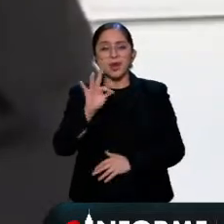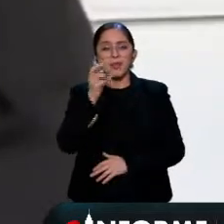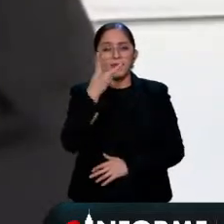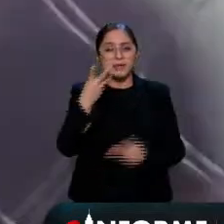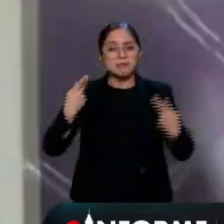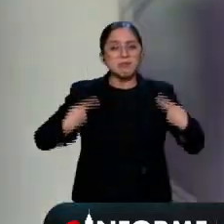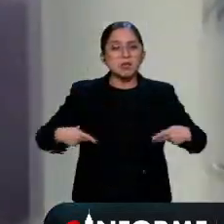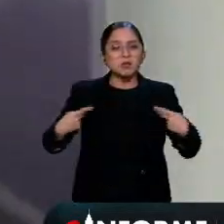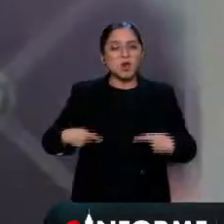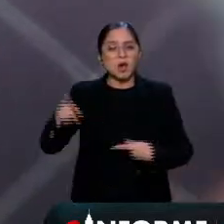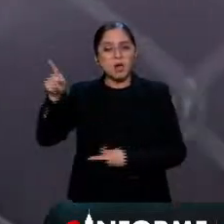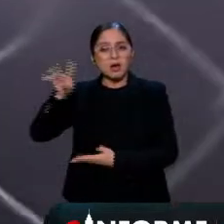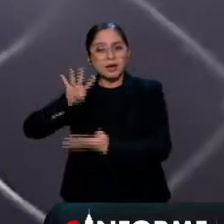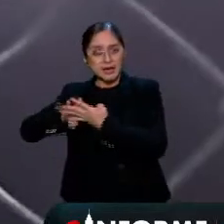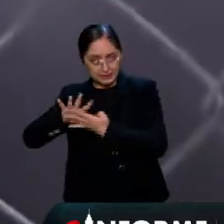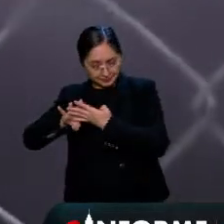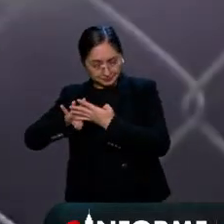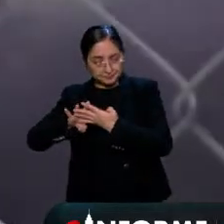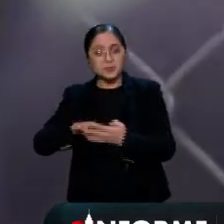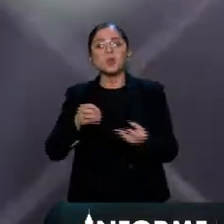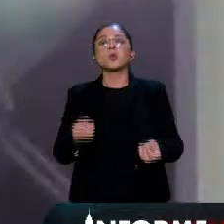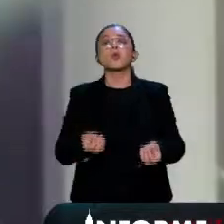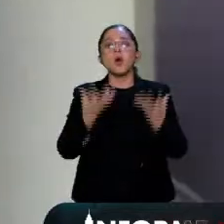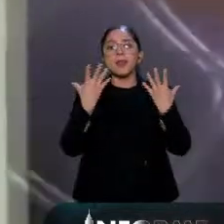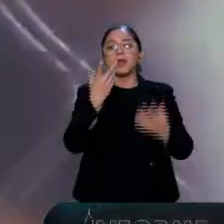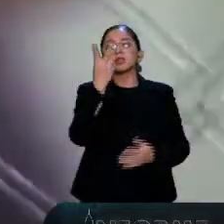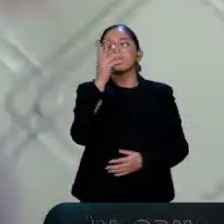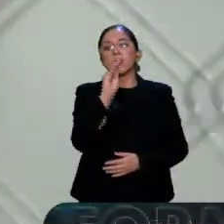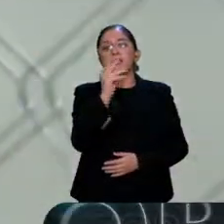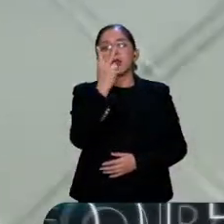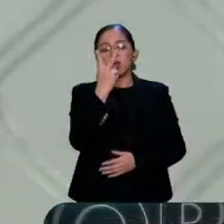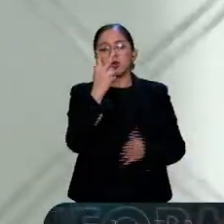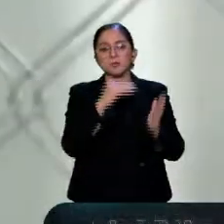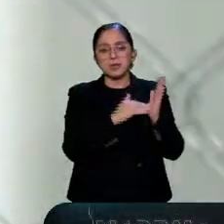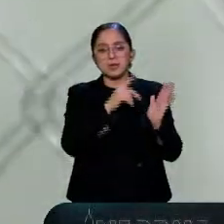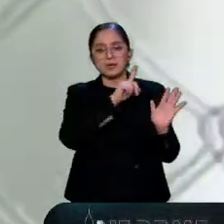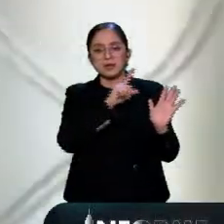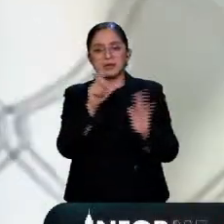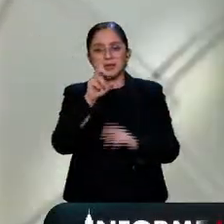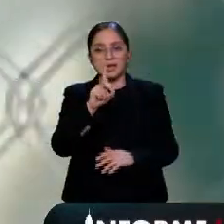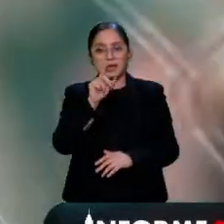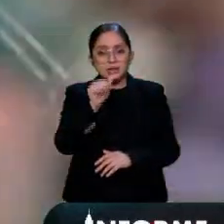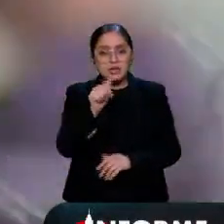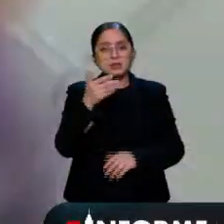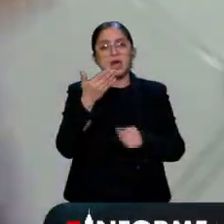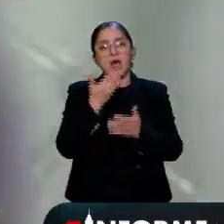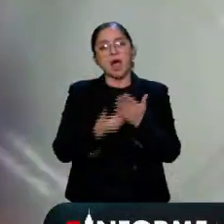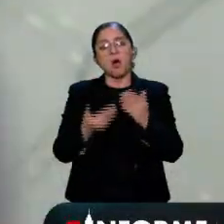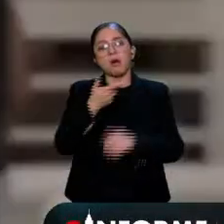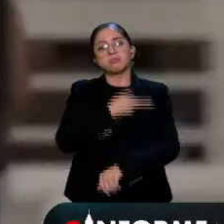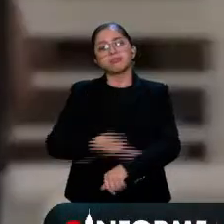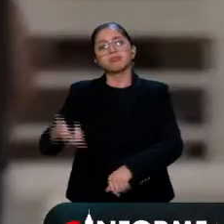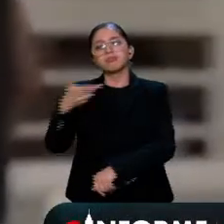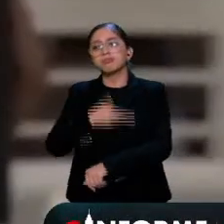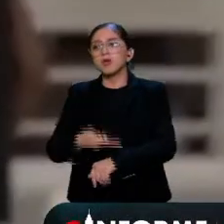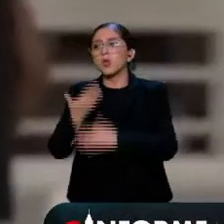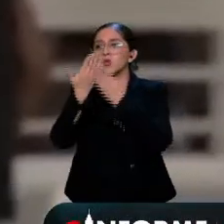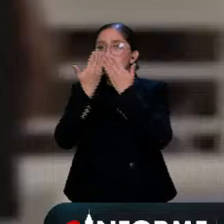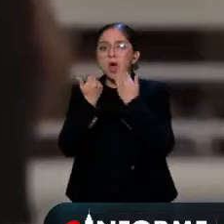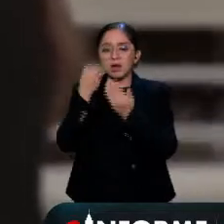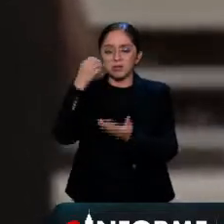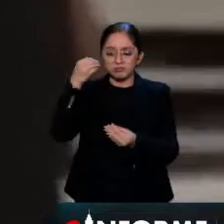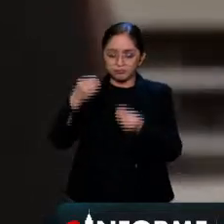libertad en México, de las cuales 92.736 están vinculadas a proceso, es decir, no cuentan con una